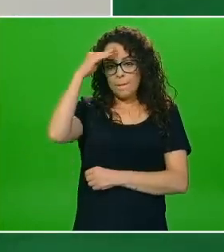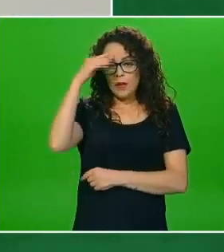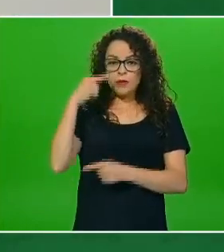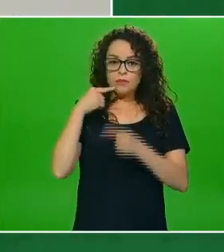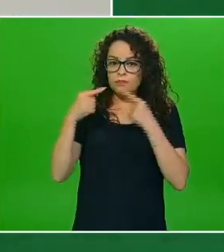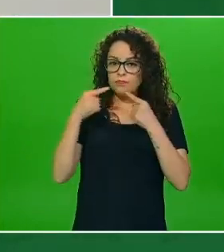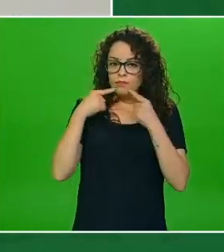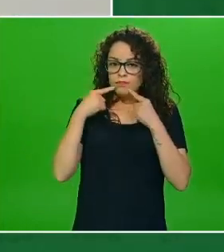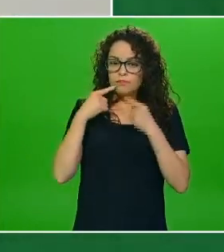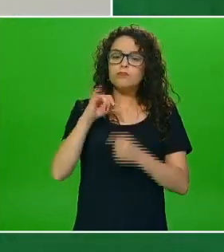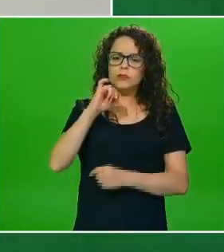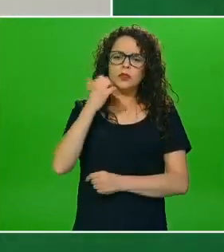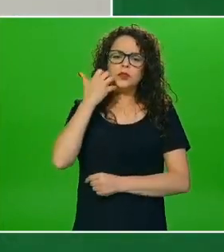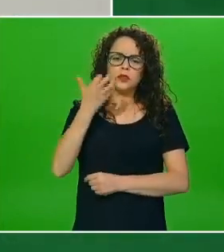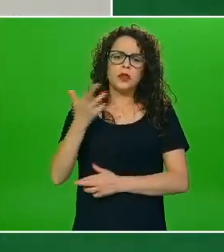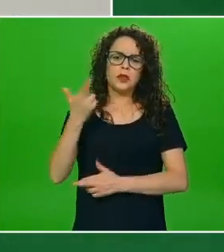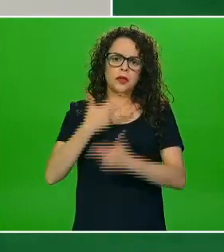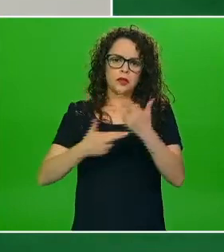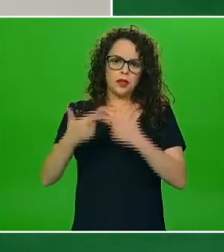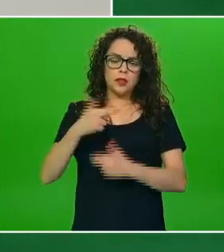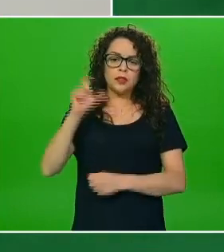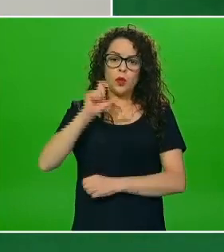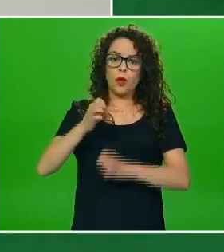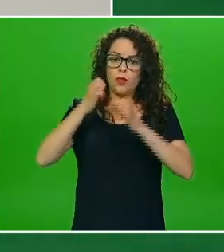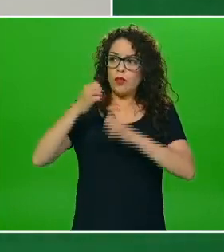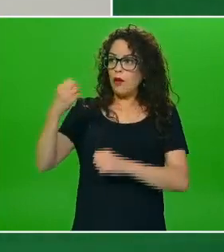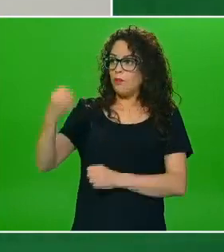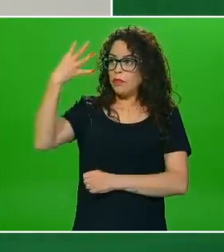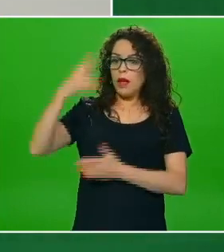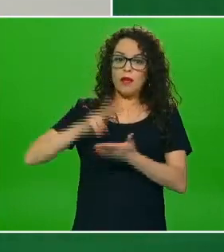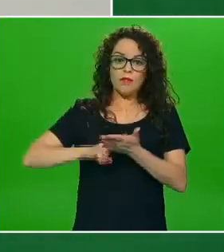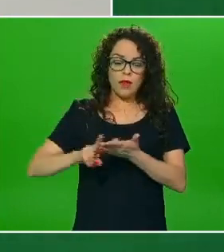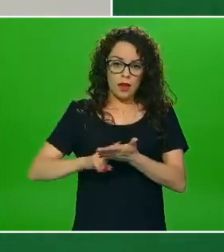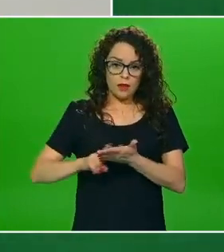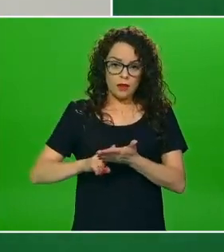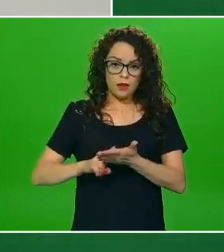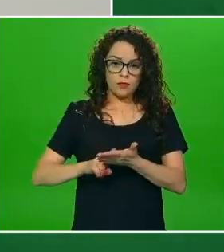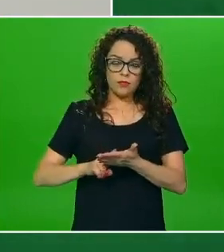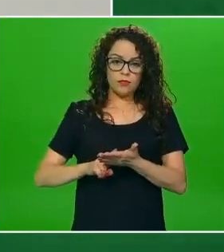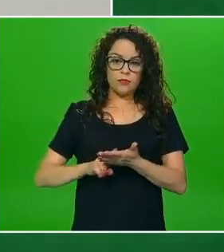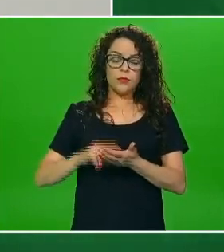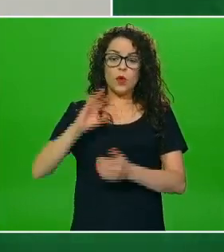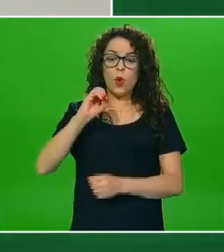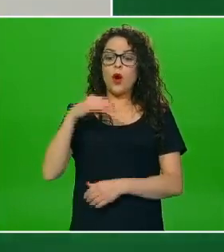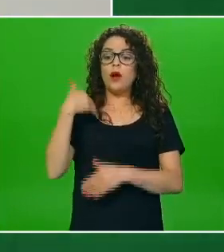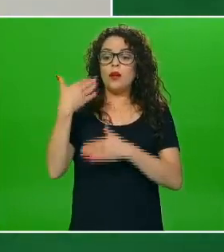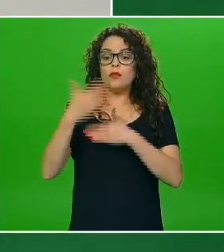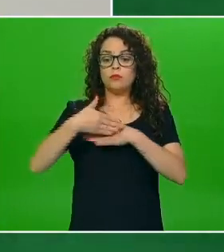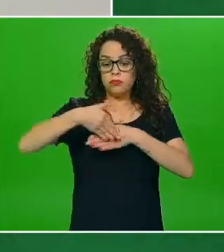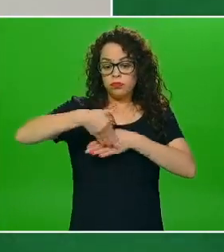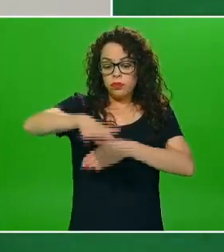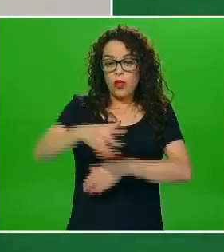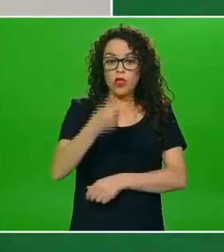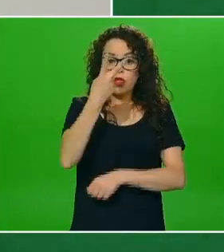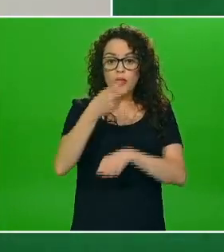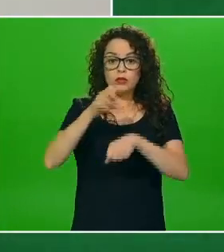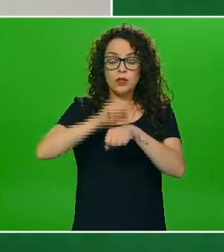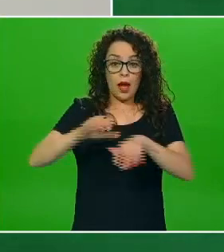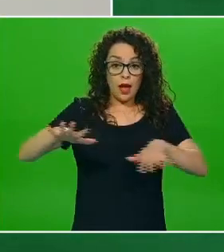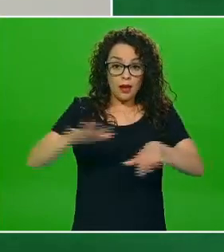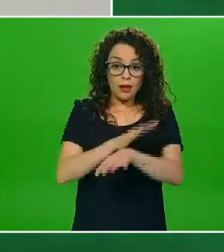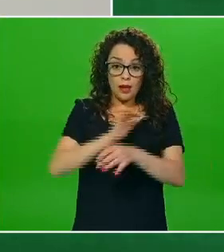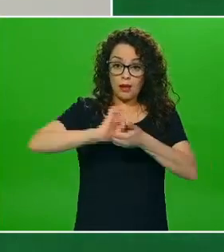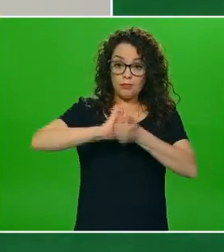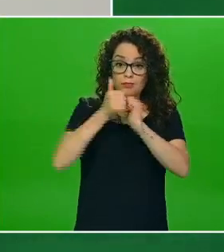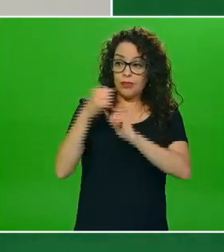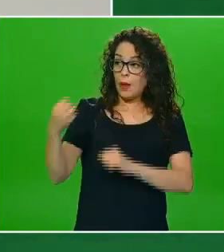las clases presenciales por estar en verde las entidades que están en verde o estarán en verde las próximas dos semanas sin ningún problema